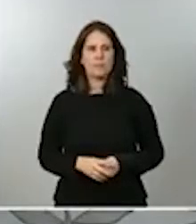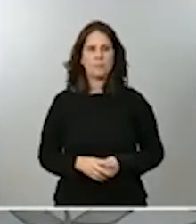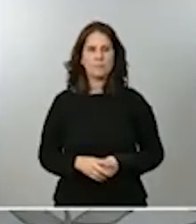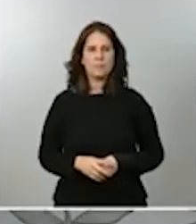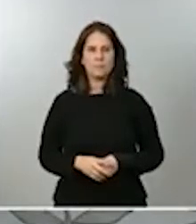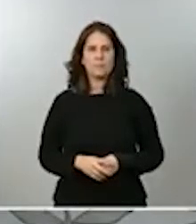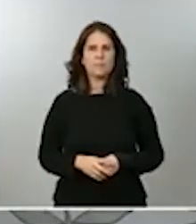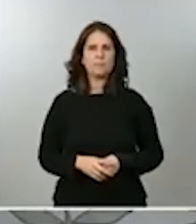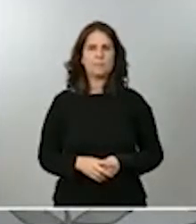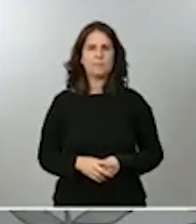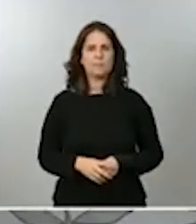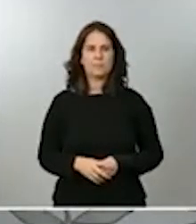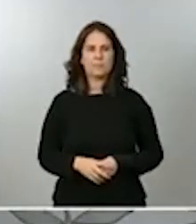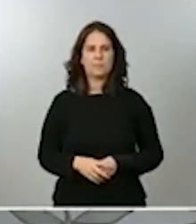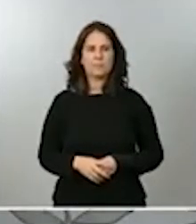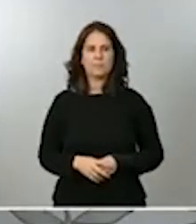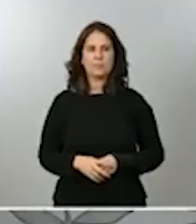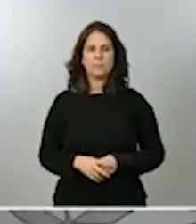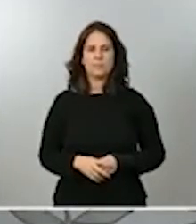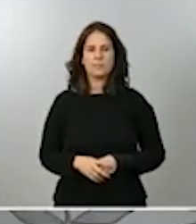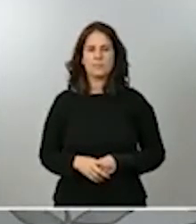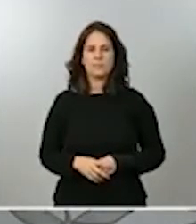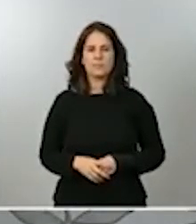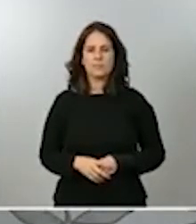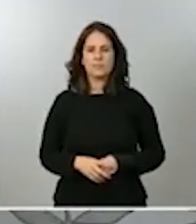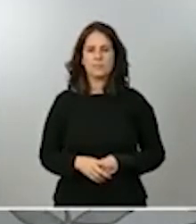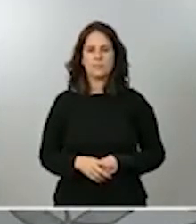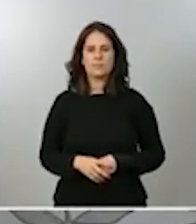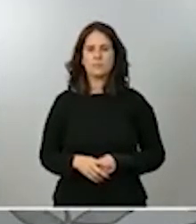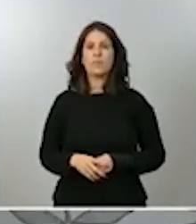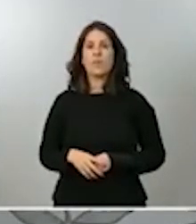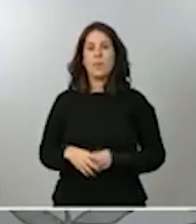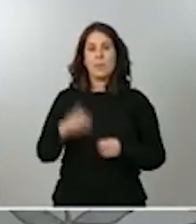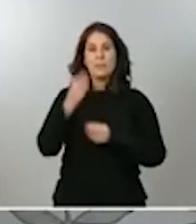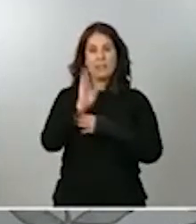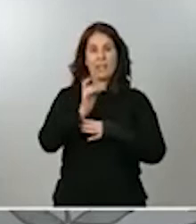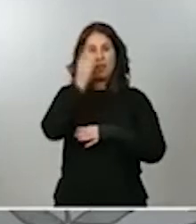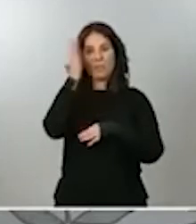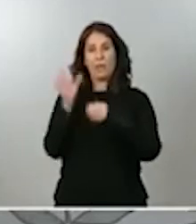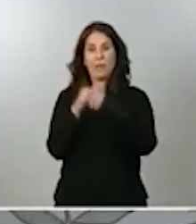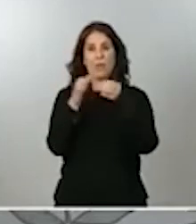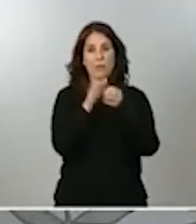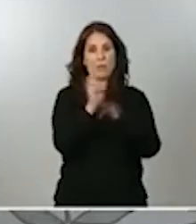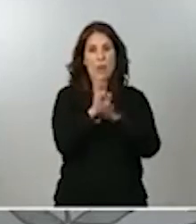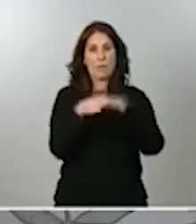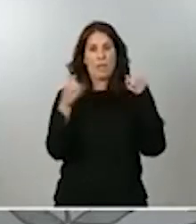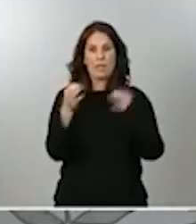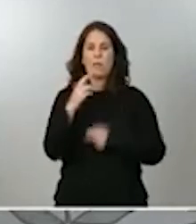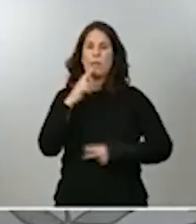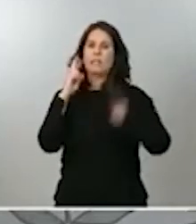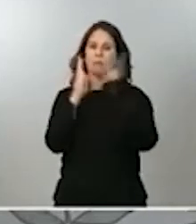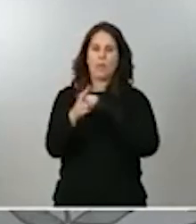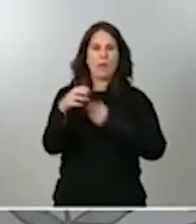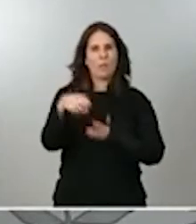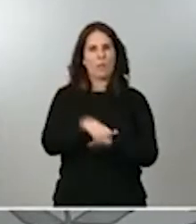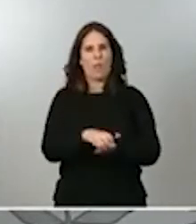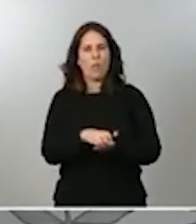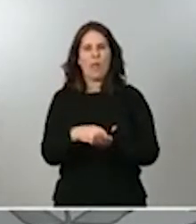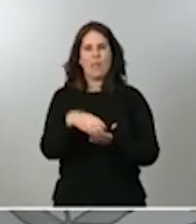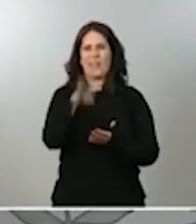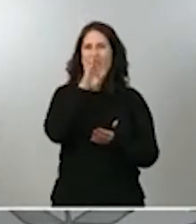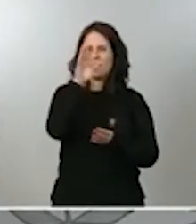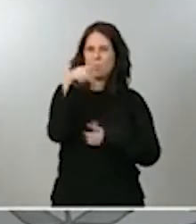corresponde a los grupos parlamentarios que han presentado esta iniciativa, responder sobre las dudas o las cuestiones que usted planteaba.